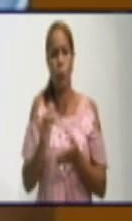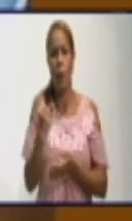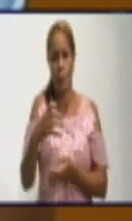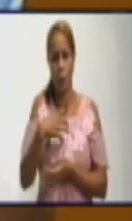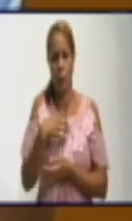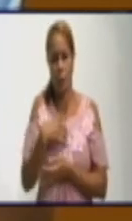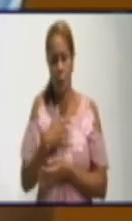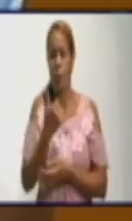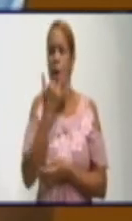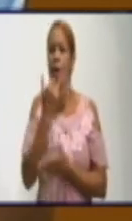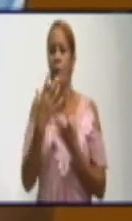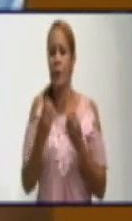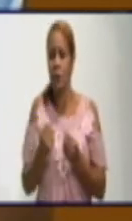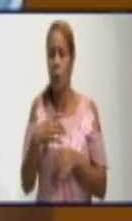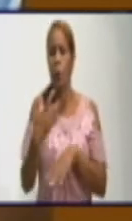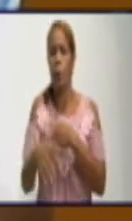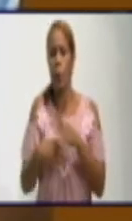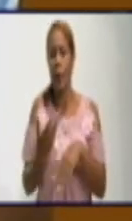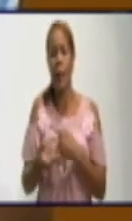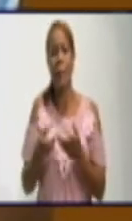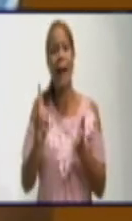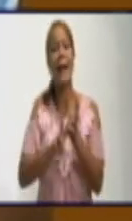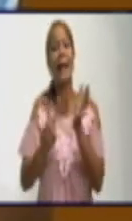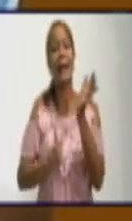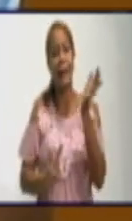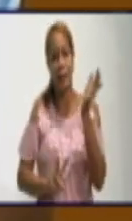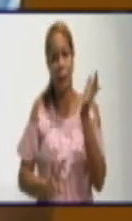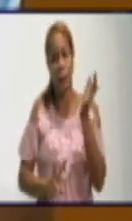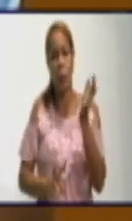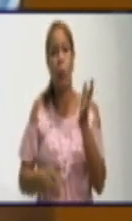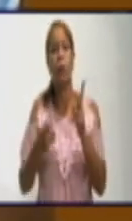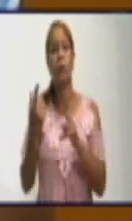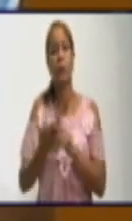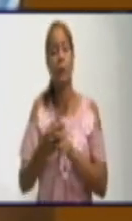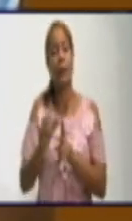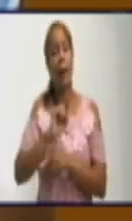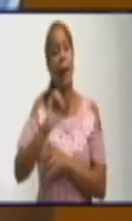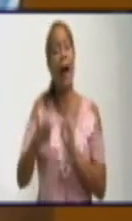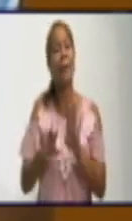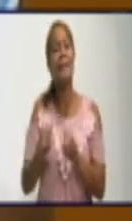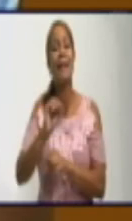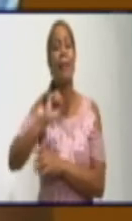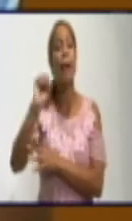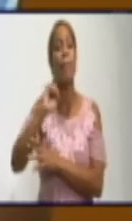con el fluido eléctrico en las estaciones de bombeo de nosotros, que le distributan agua a la zona norte de la ciudad.